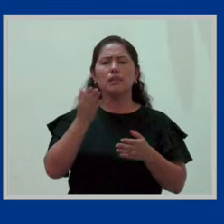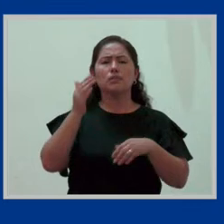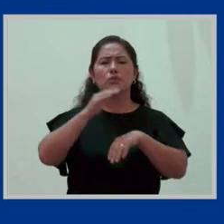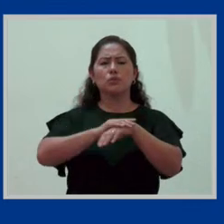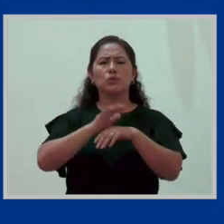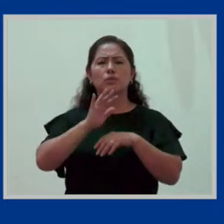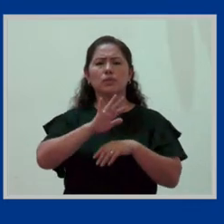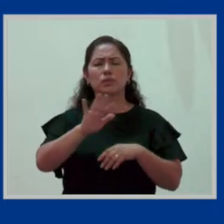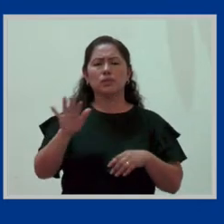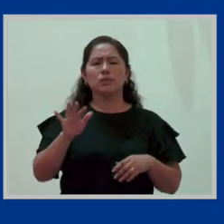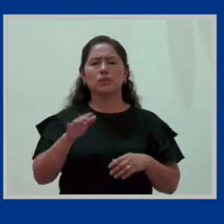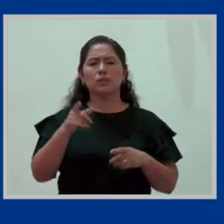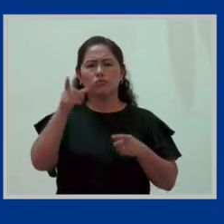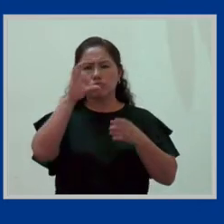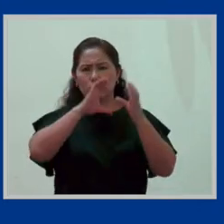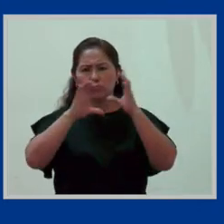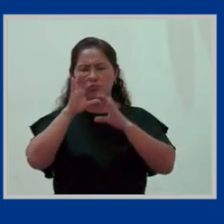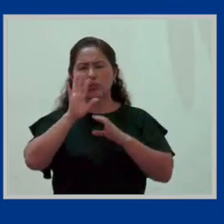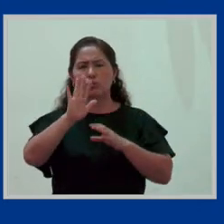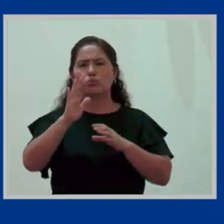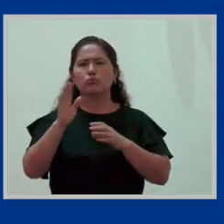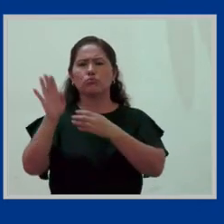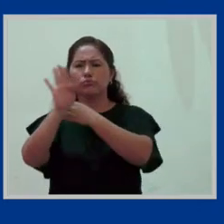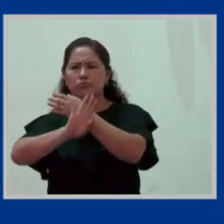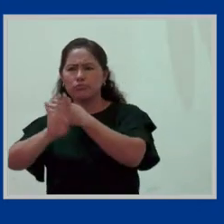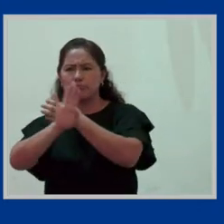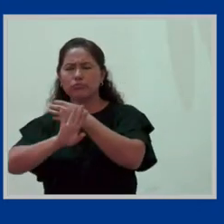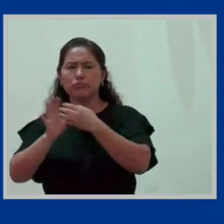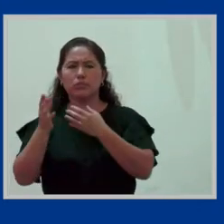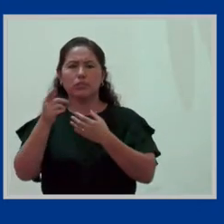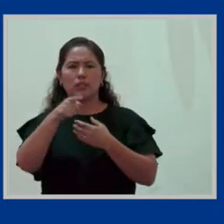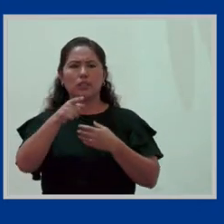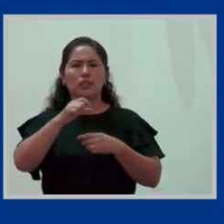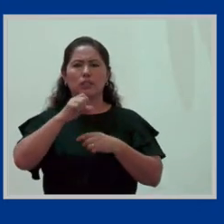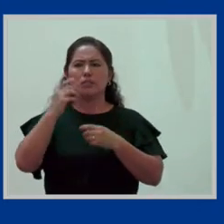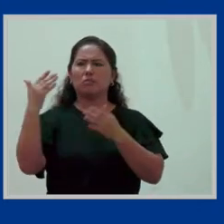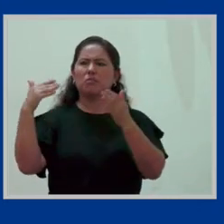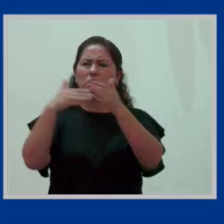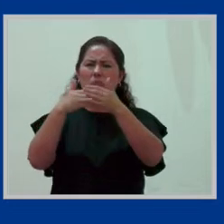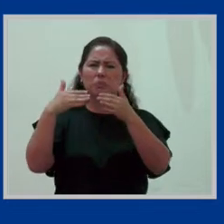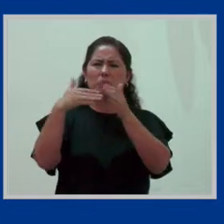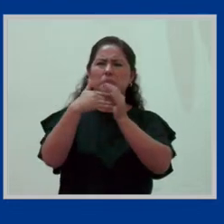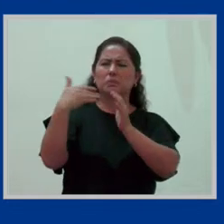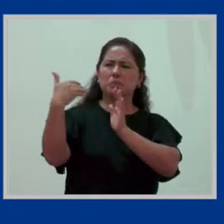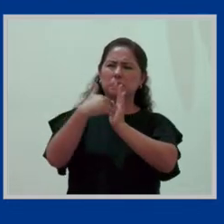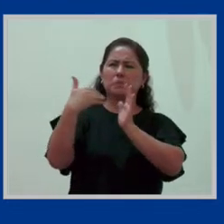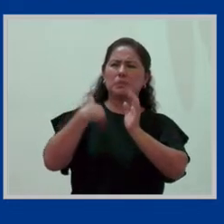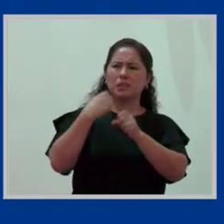de medidas que busquen la prevención y sanción del hostigamiento sexual laboral.